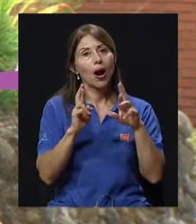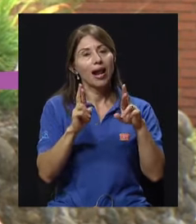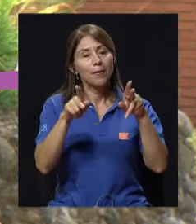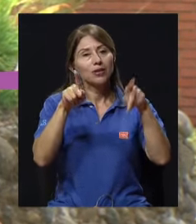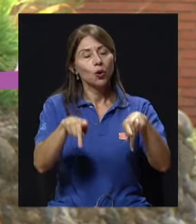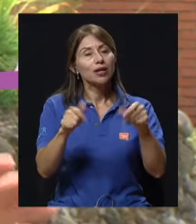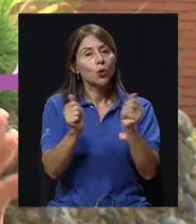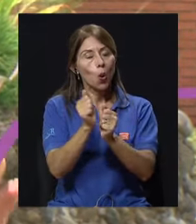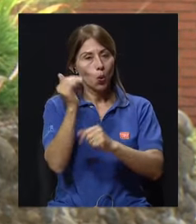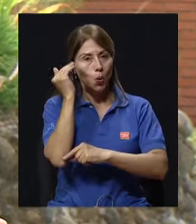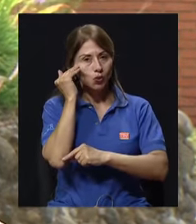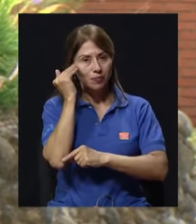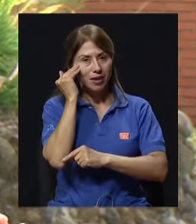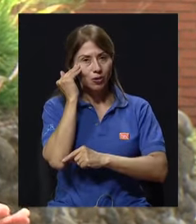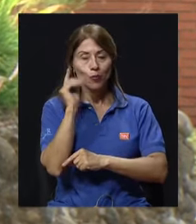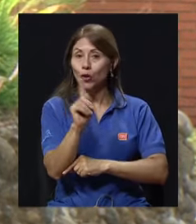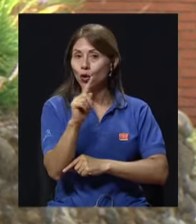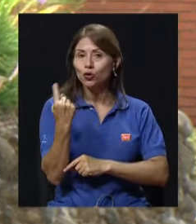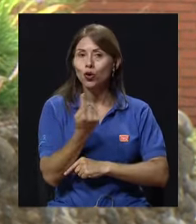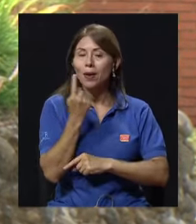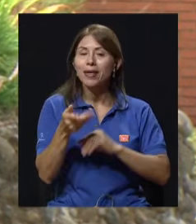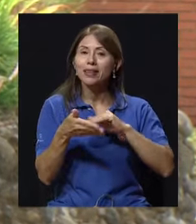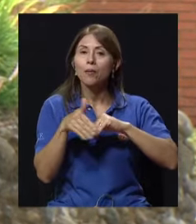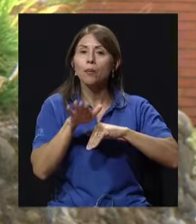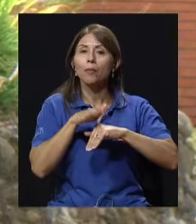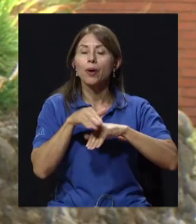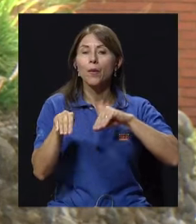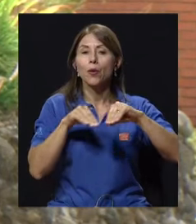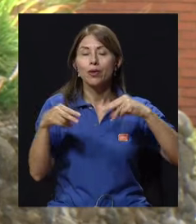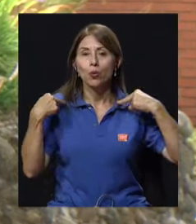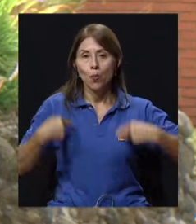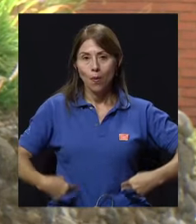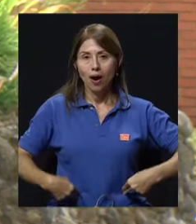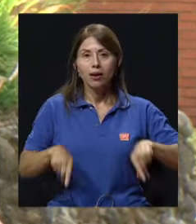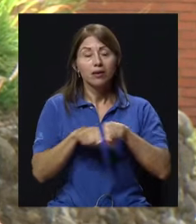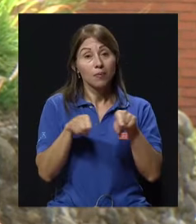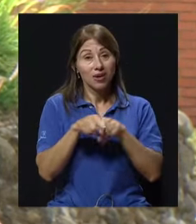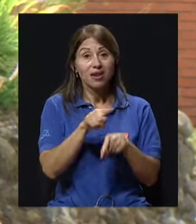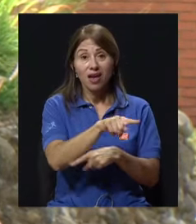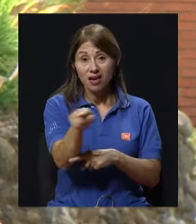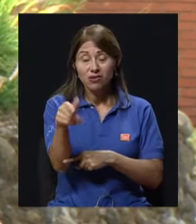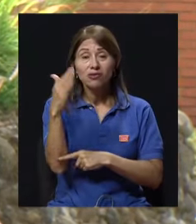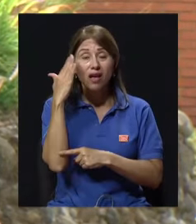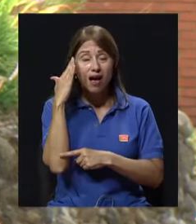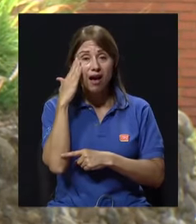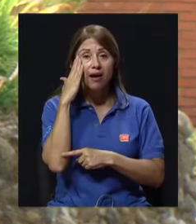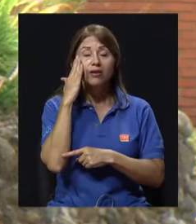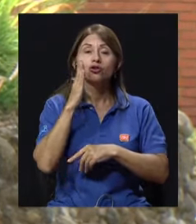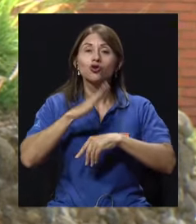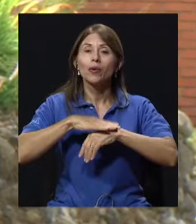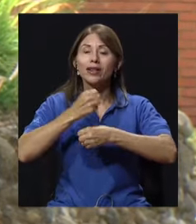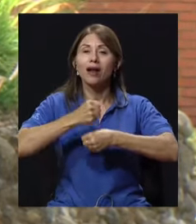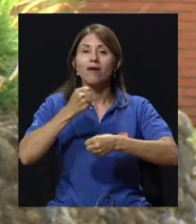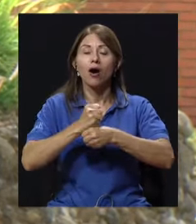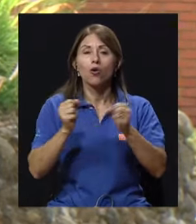conocimiento, no solo especialistas en movimiento humano, sino que tengan un poco de conocimiento sobre el trabajo que se puede realizar con las personas